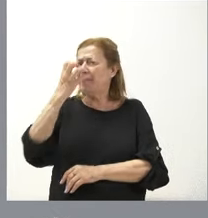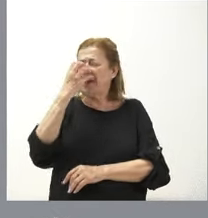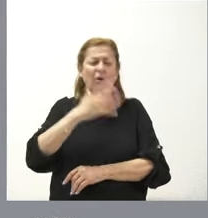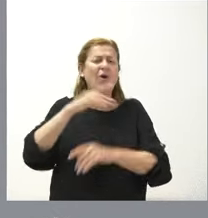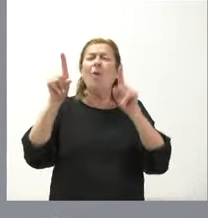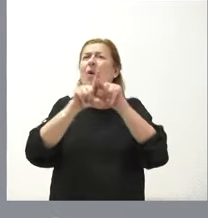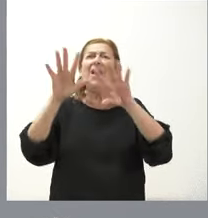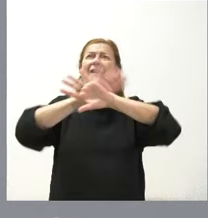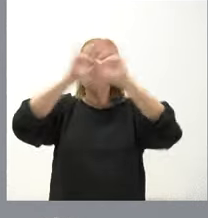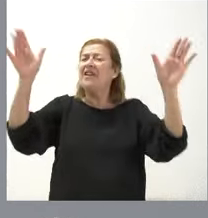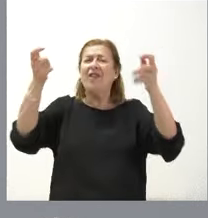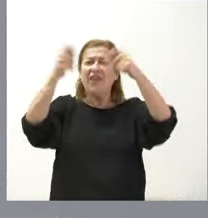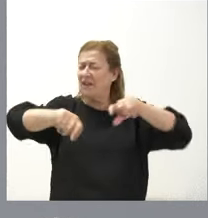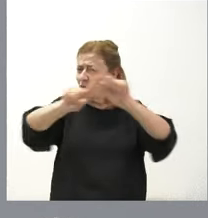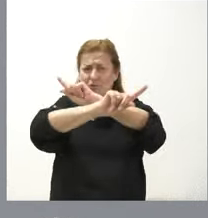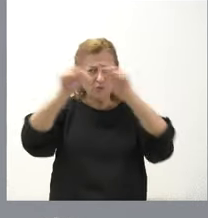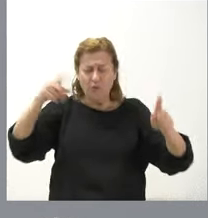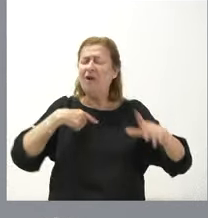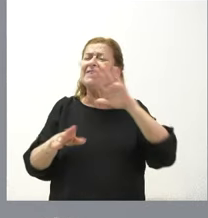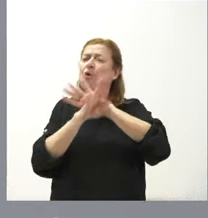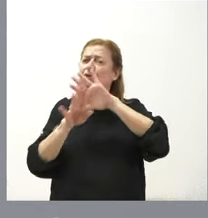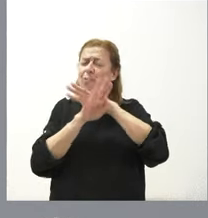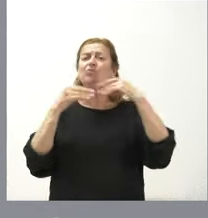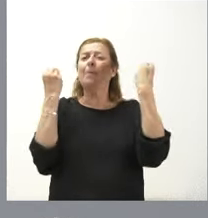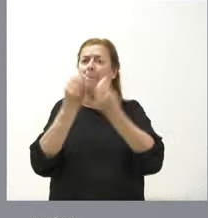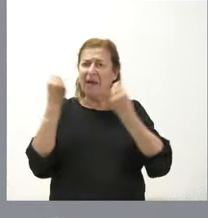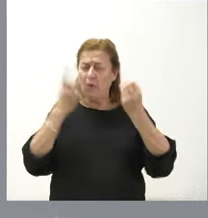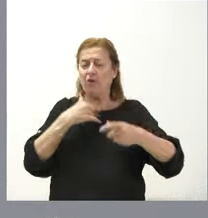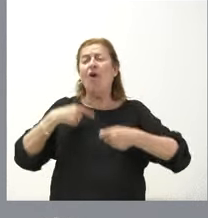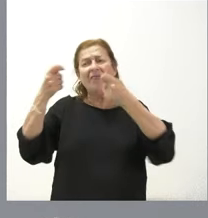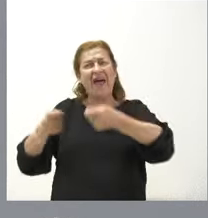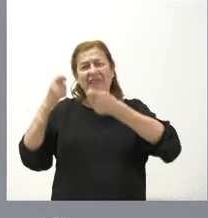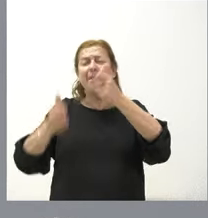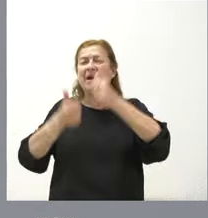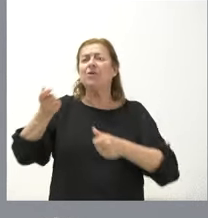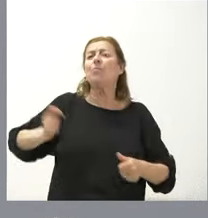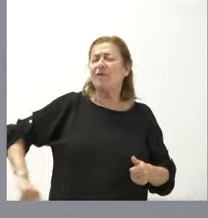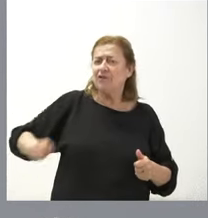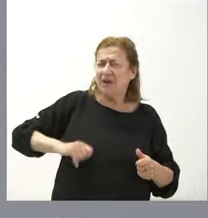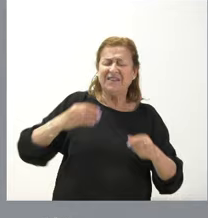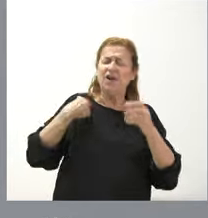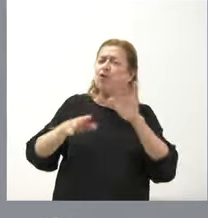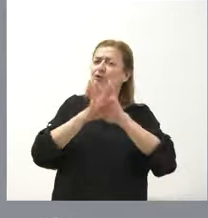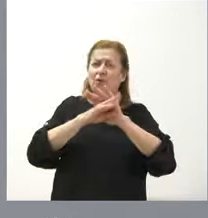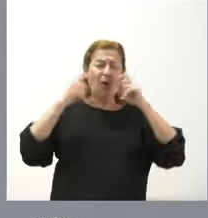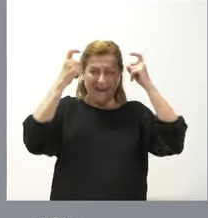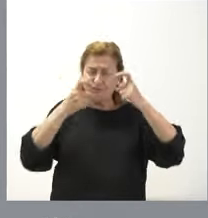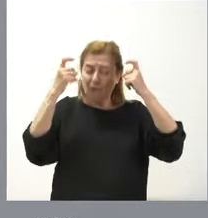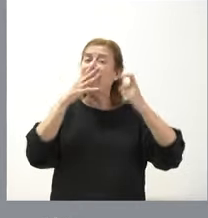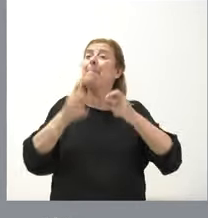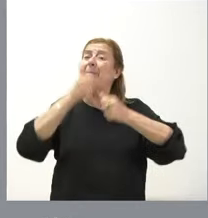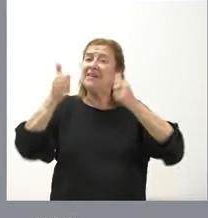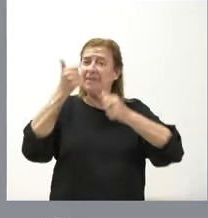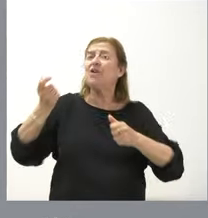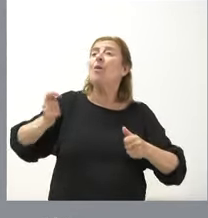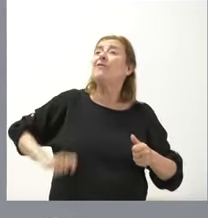desmantela, todo lo contrario, seguimos mejorándolo, seguimos dotándolo de profesionales y seguimos haciendo el esfuerzo para que más profesionales vayan allí